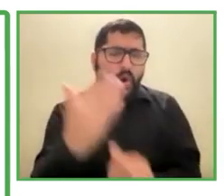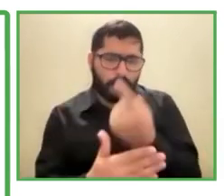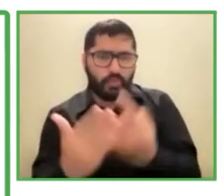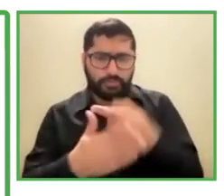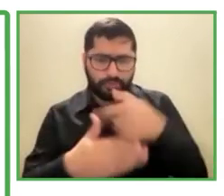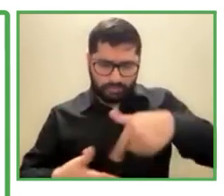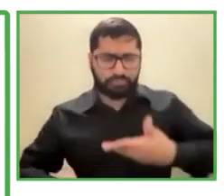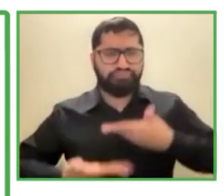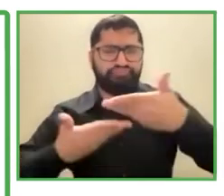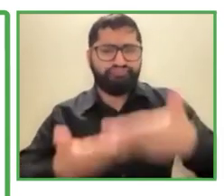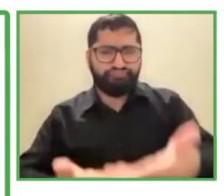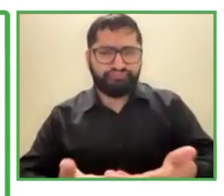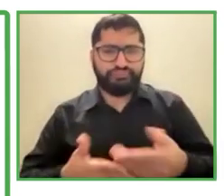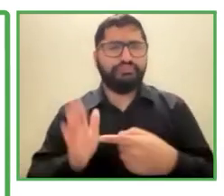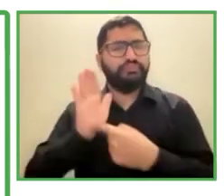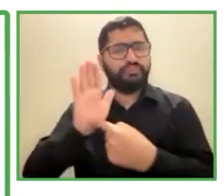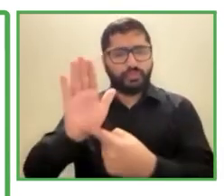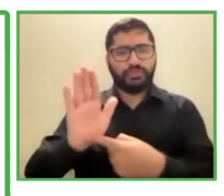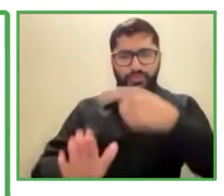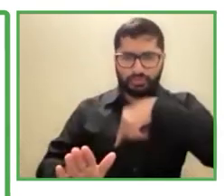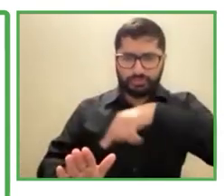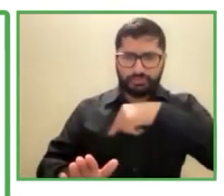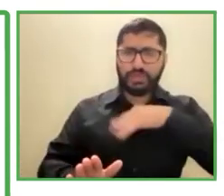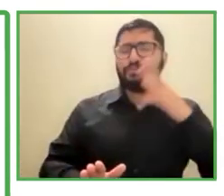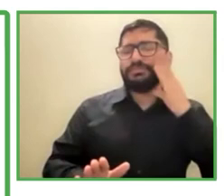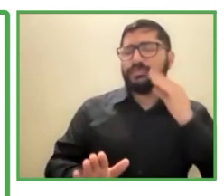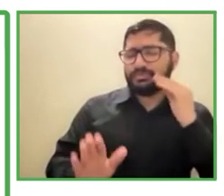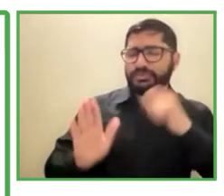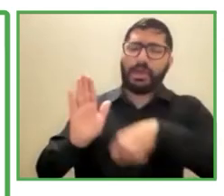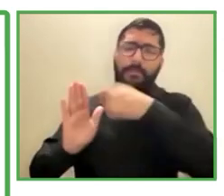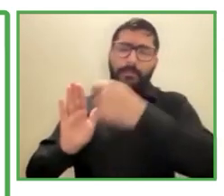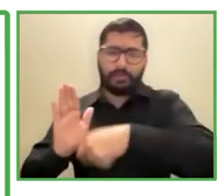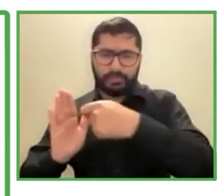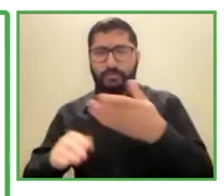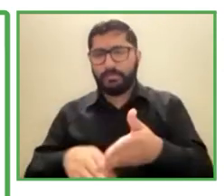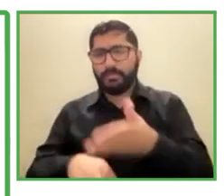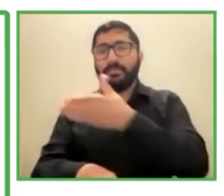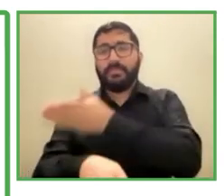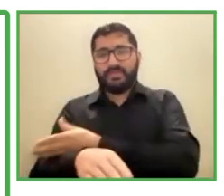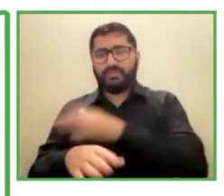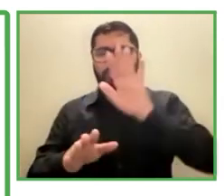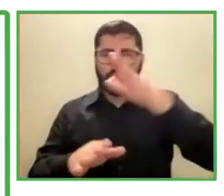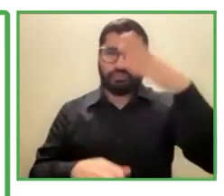presentar nuestro proyecto aquí y como dije antes represento